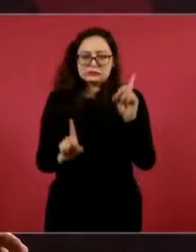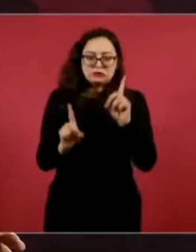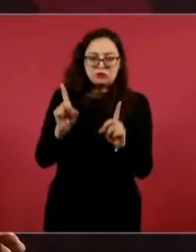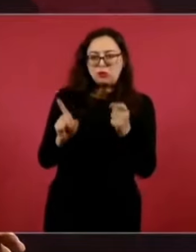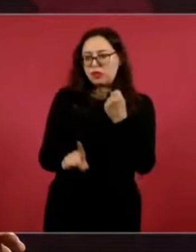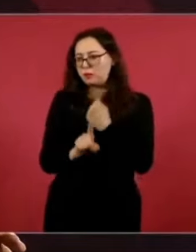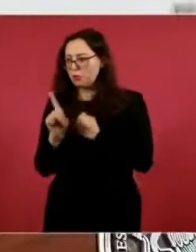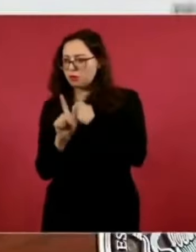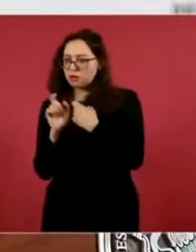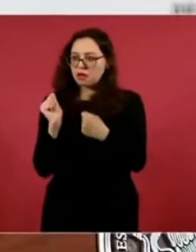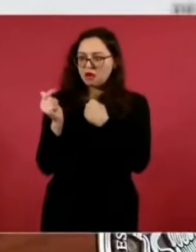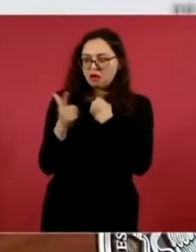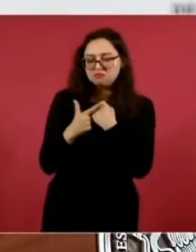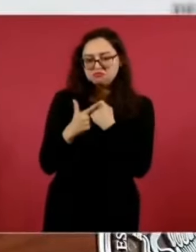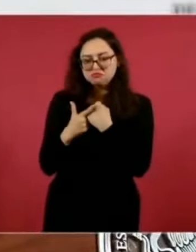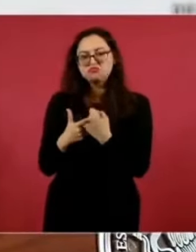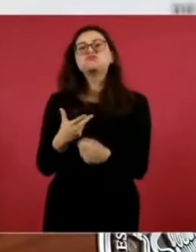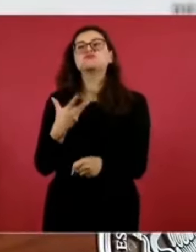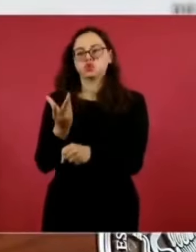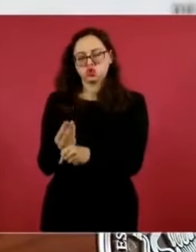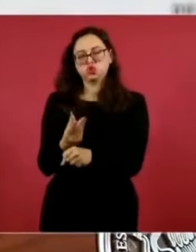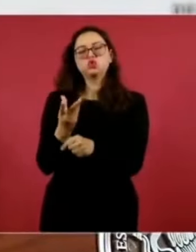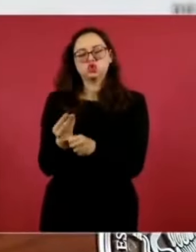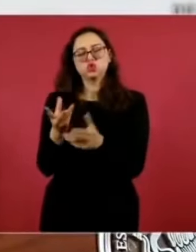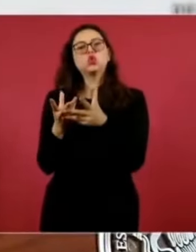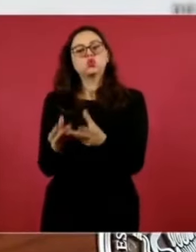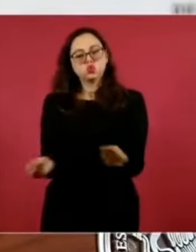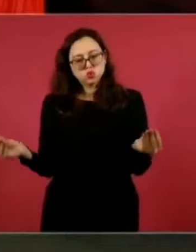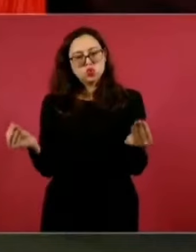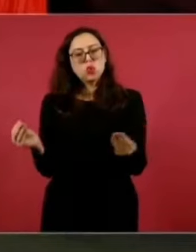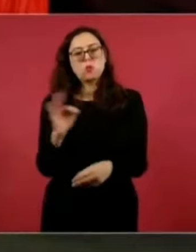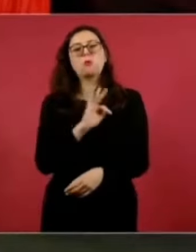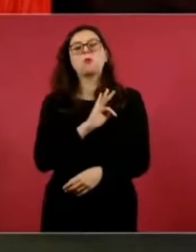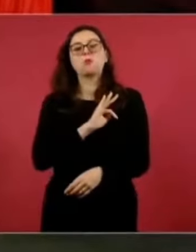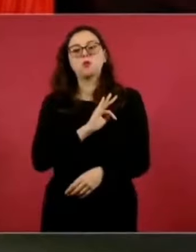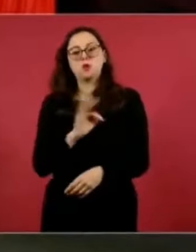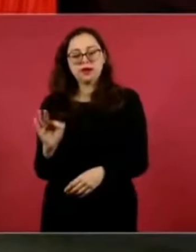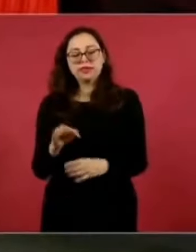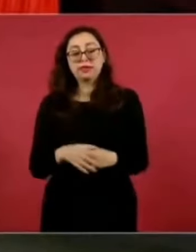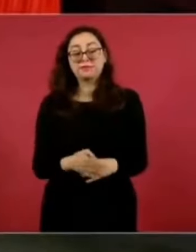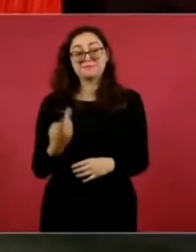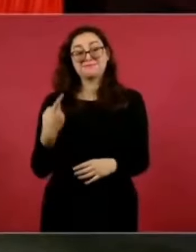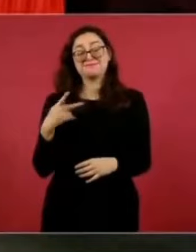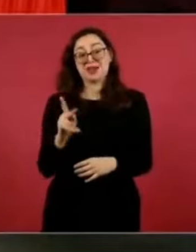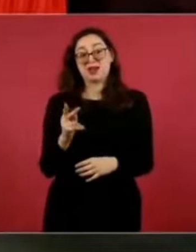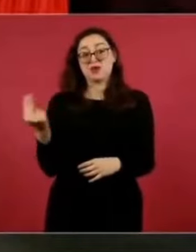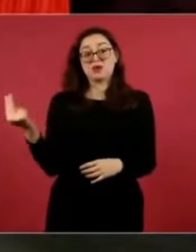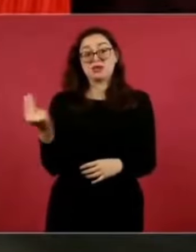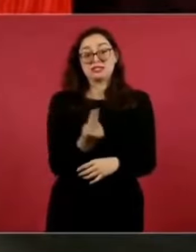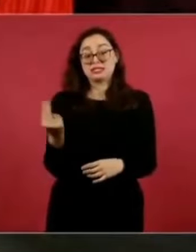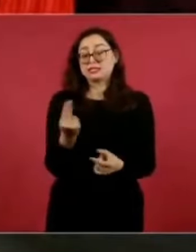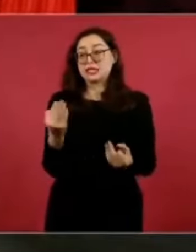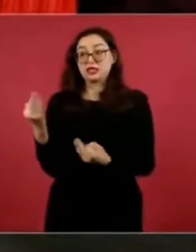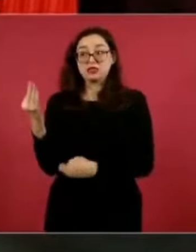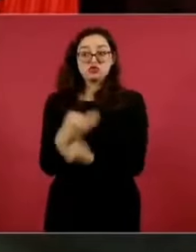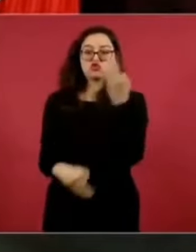en Venezuela con la participación de los órganos